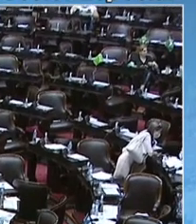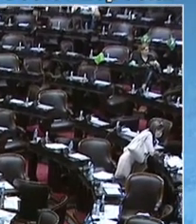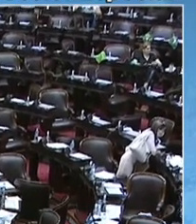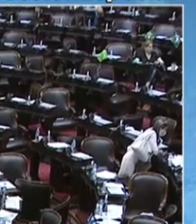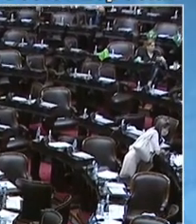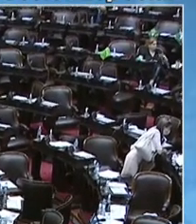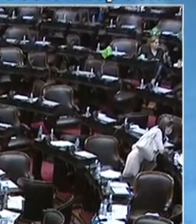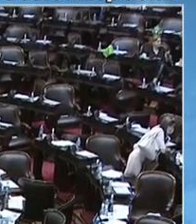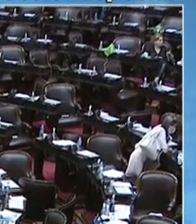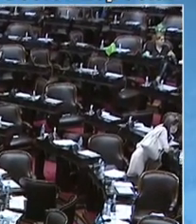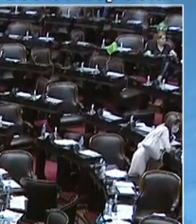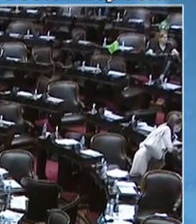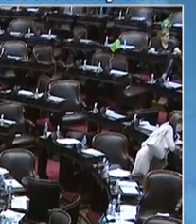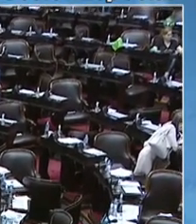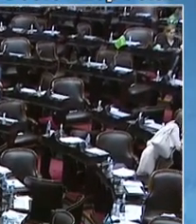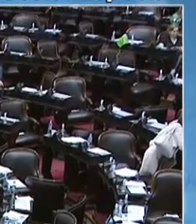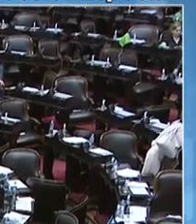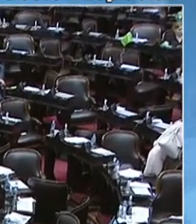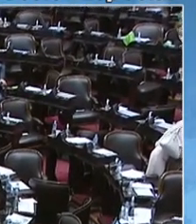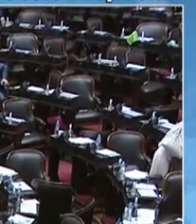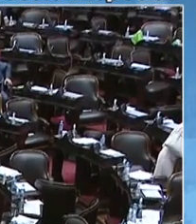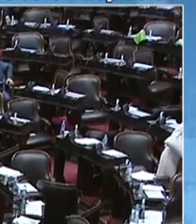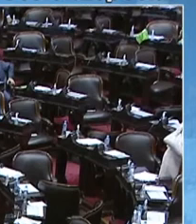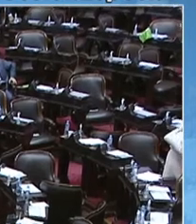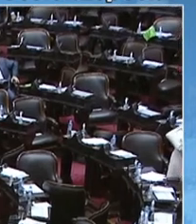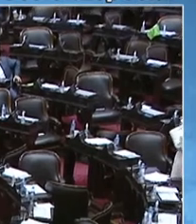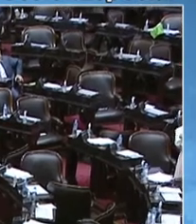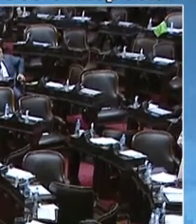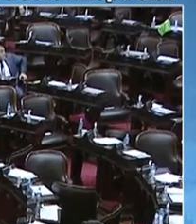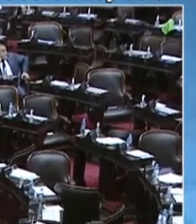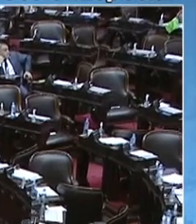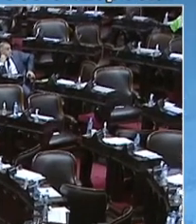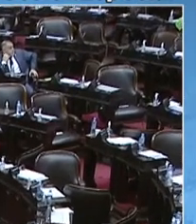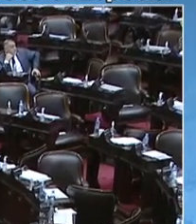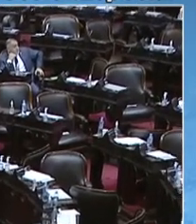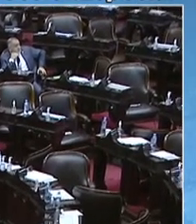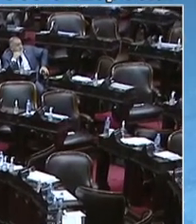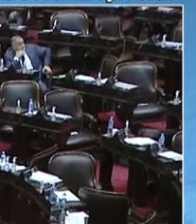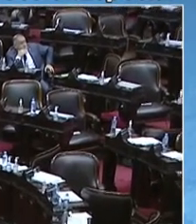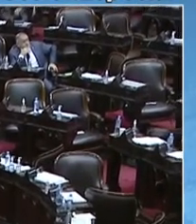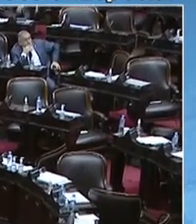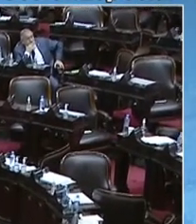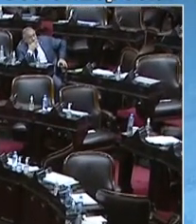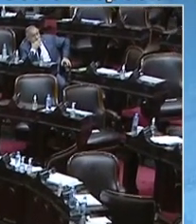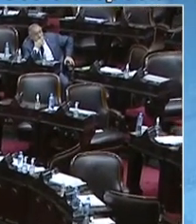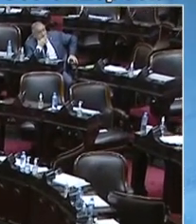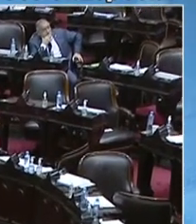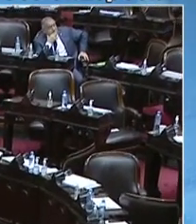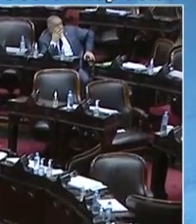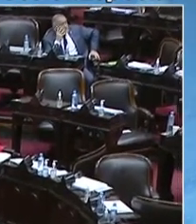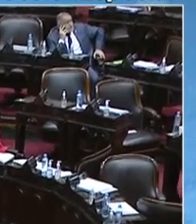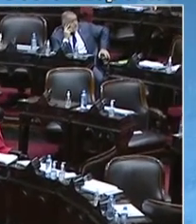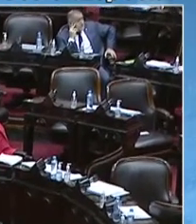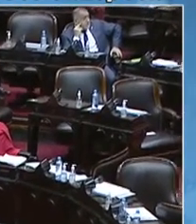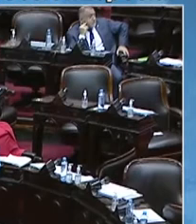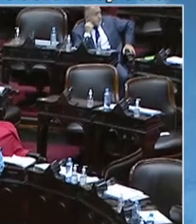Claramente esta deuda no se salva como una norma como la que consideramos en esta sesión, que es una solución